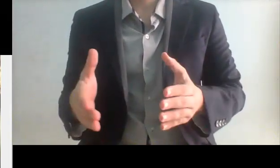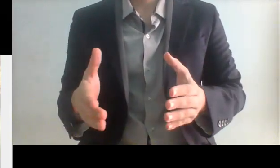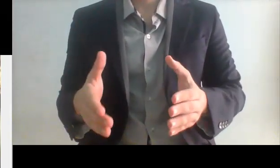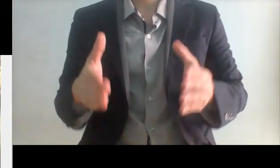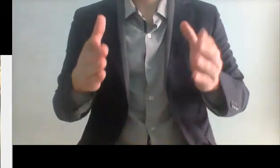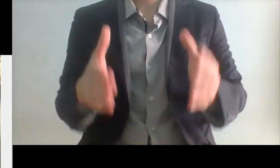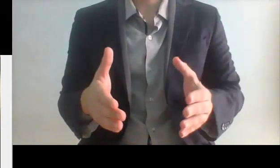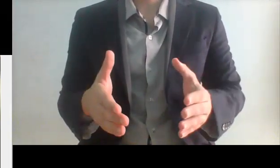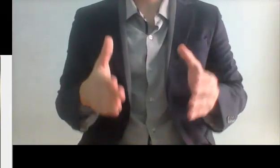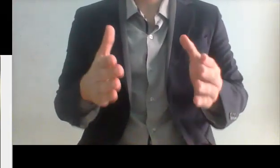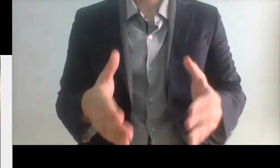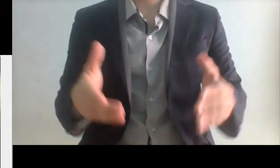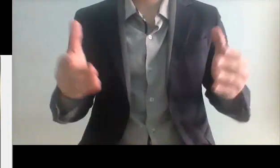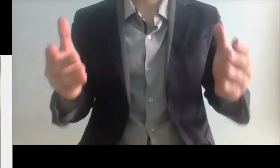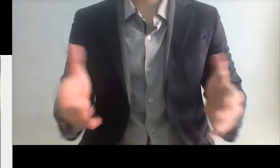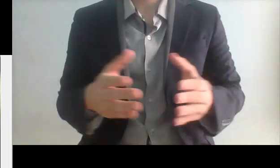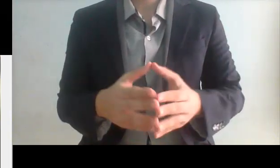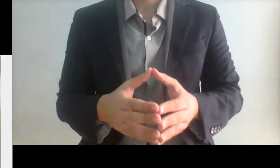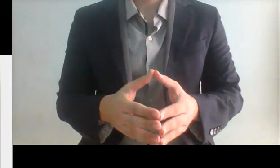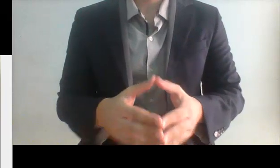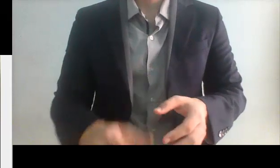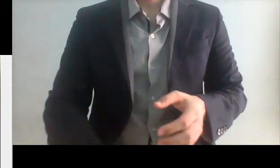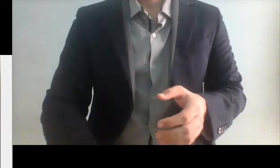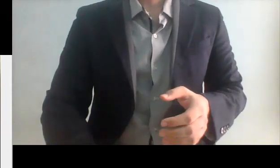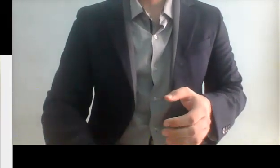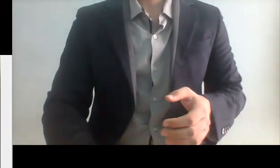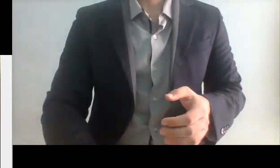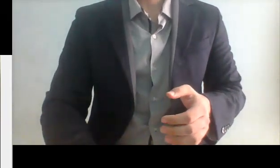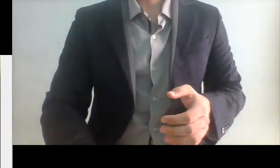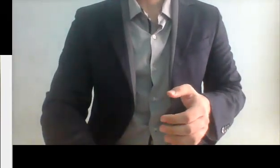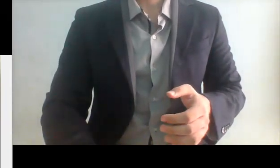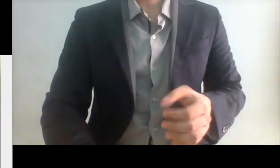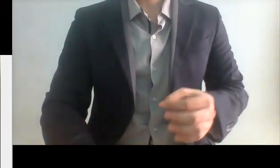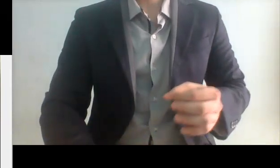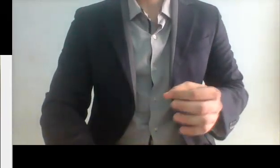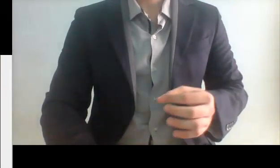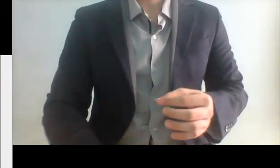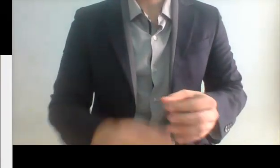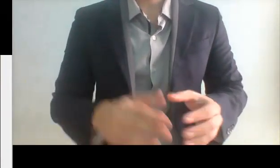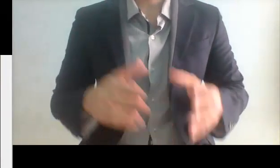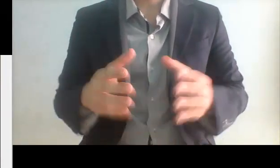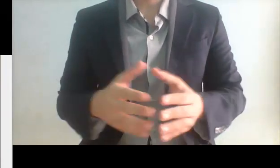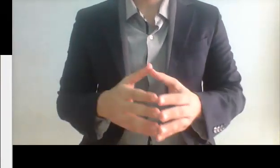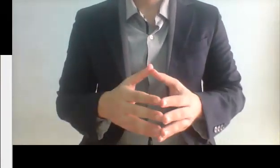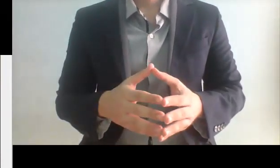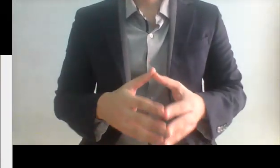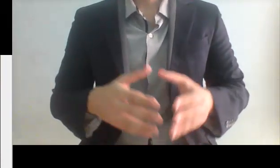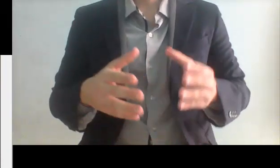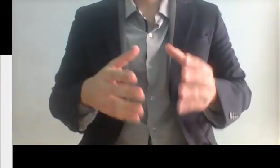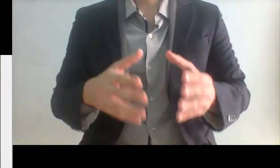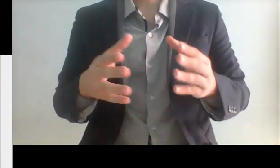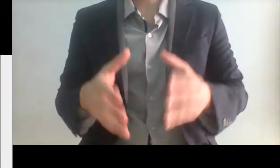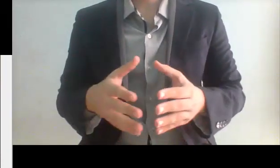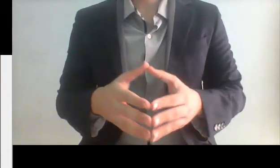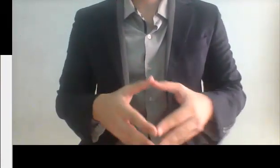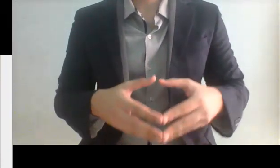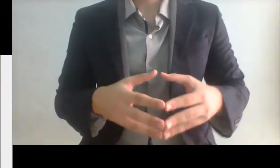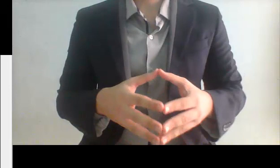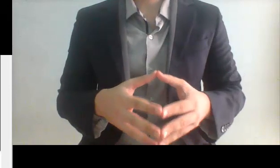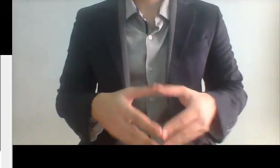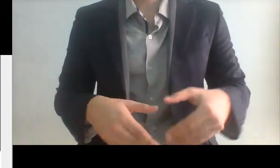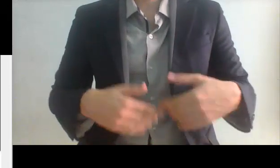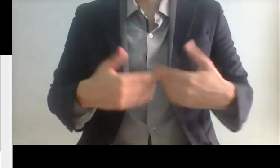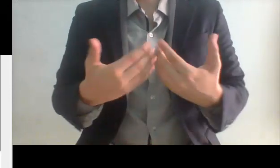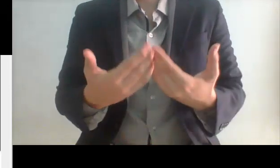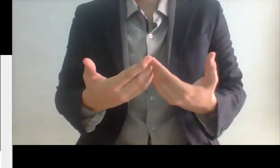Osorio Chong le tocó que le sacaran los trapitos sucios puesto que también a él y a su esposa en este momento la función pública los